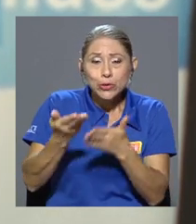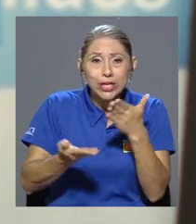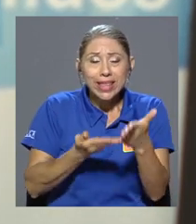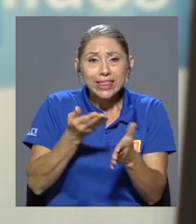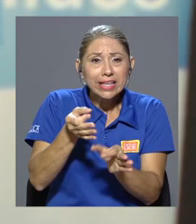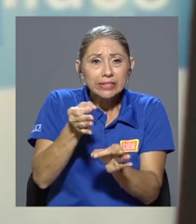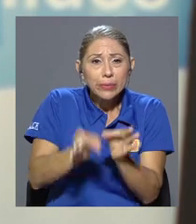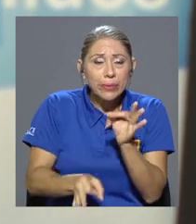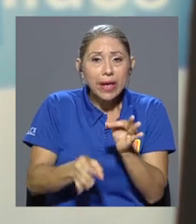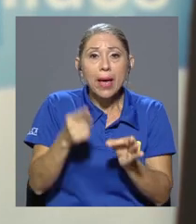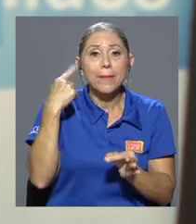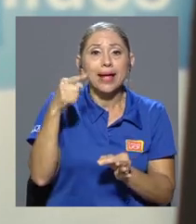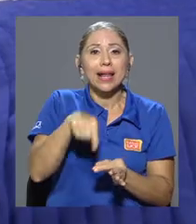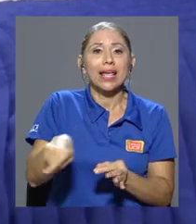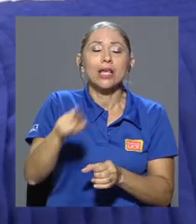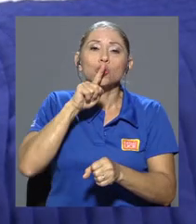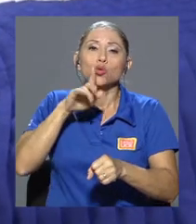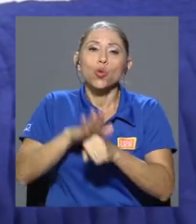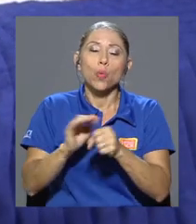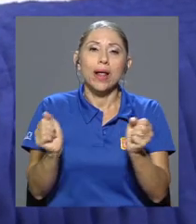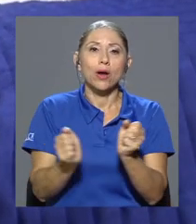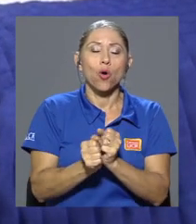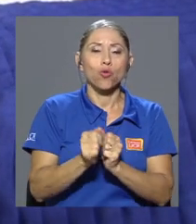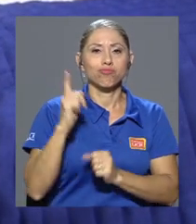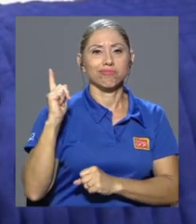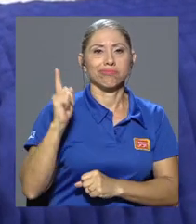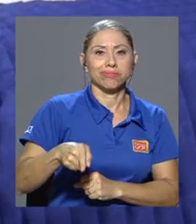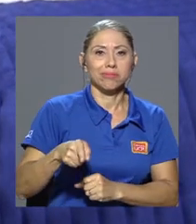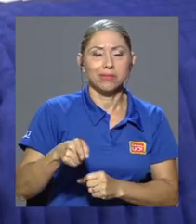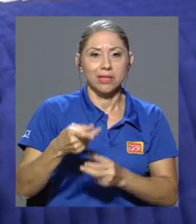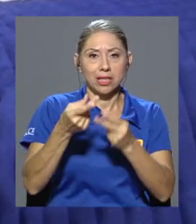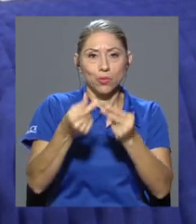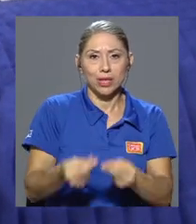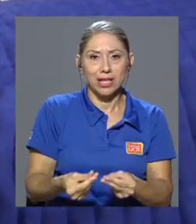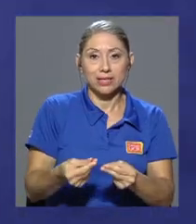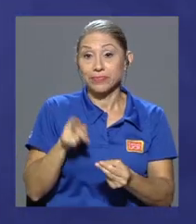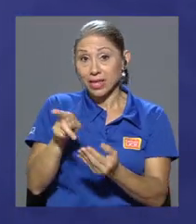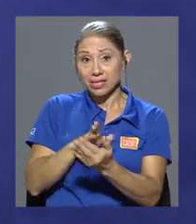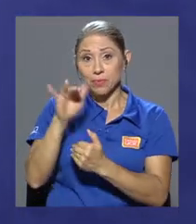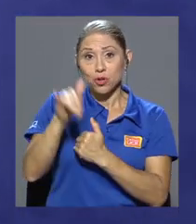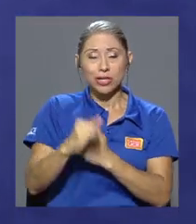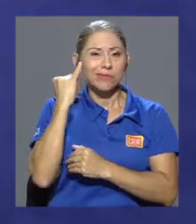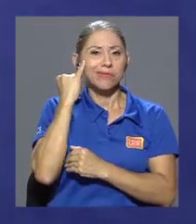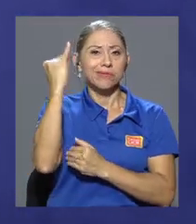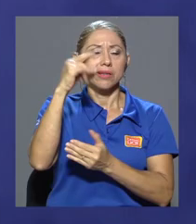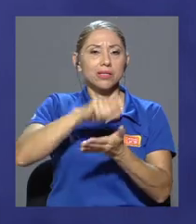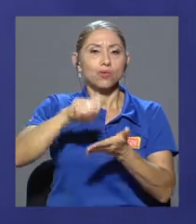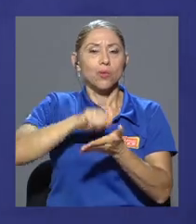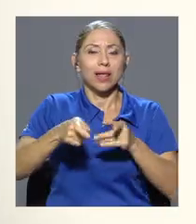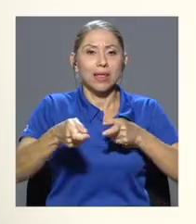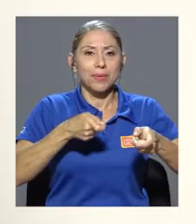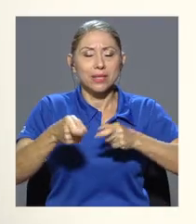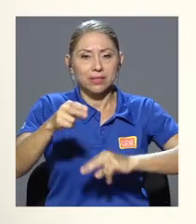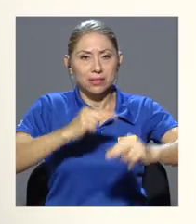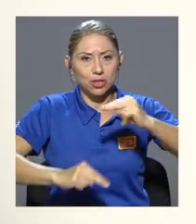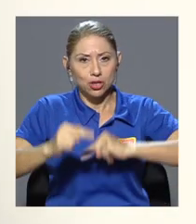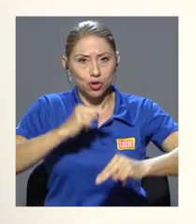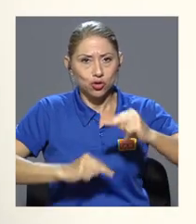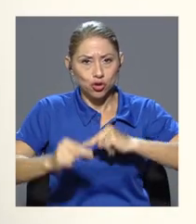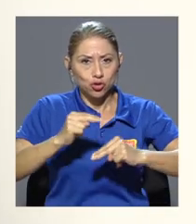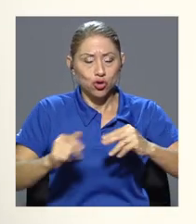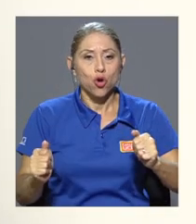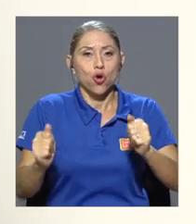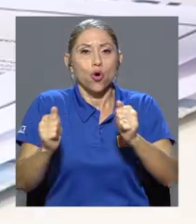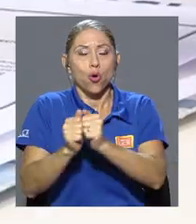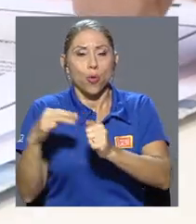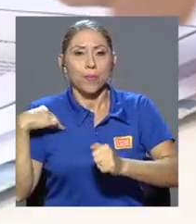cumplan con las obligaciones tributarias. El proyecto es una iniciativa de la Escuela de Administración de Negocios en